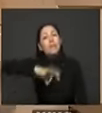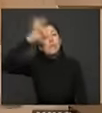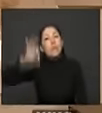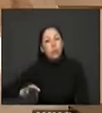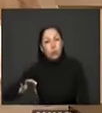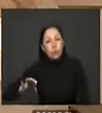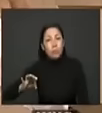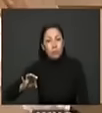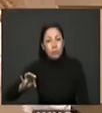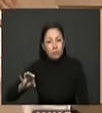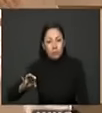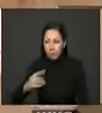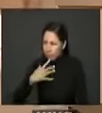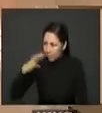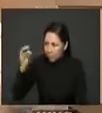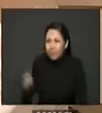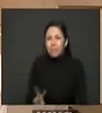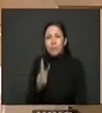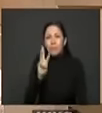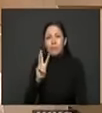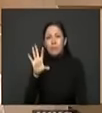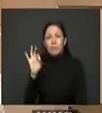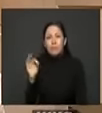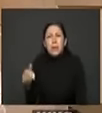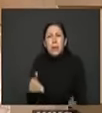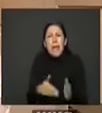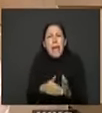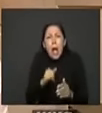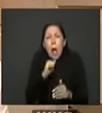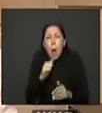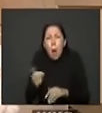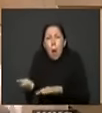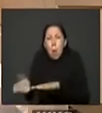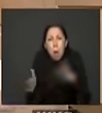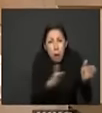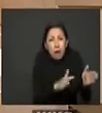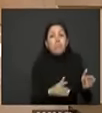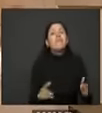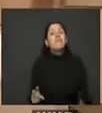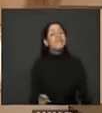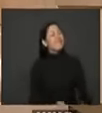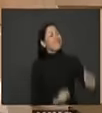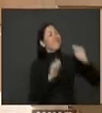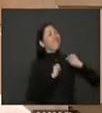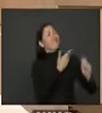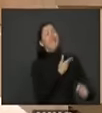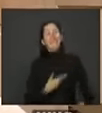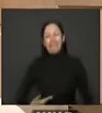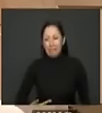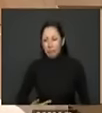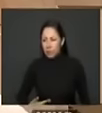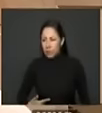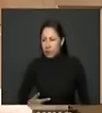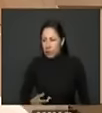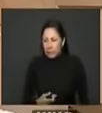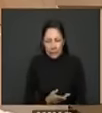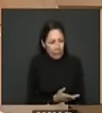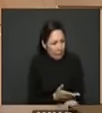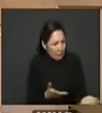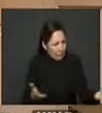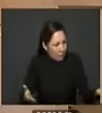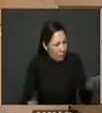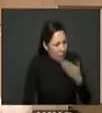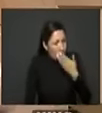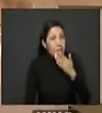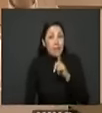colombiana de hoy tenía 350 mil asesinatos ese fue el país totalmente devastado al que se enfrentó el presidente Alberto